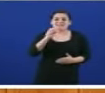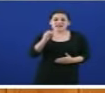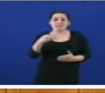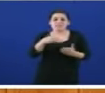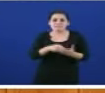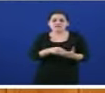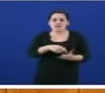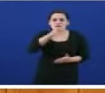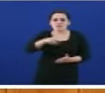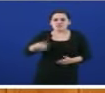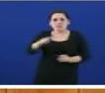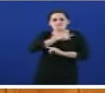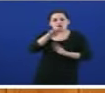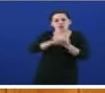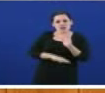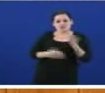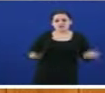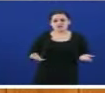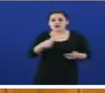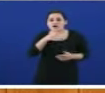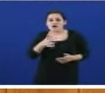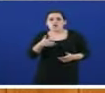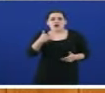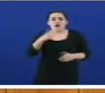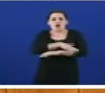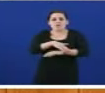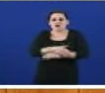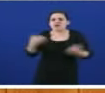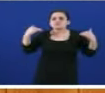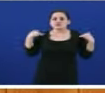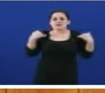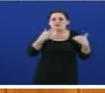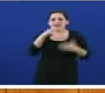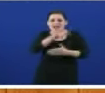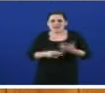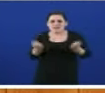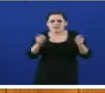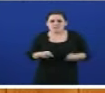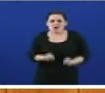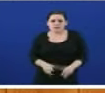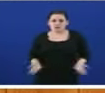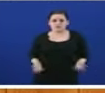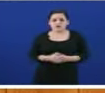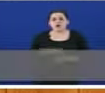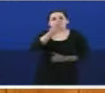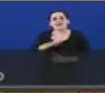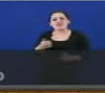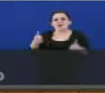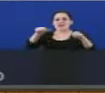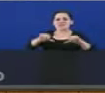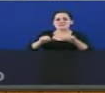servizos públicos, este goberno é responsável polo seu deterioro. Incapaz de unir o país para enfrontar a crise económica,